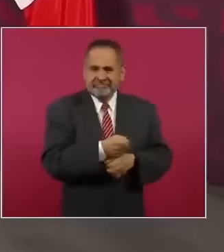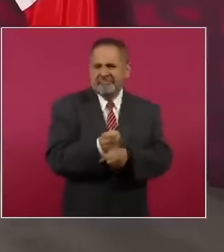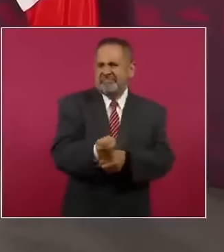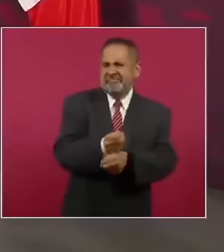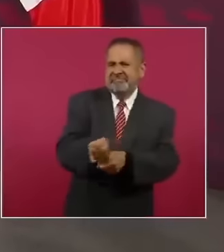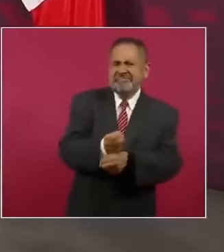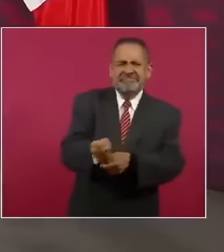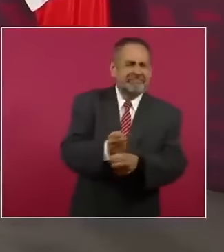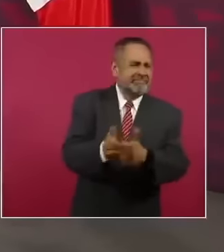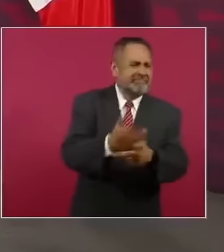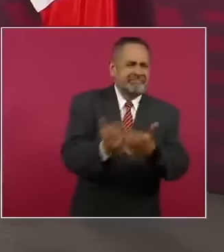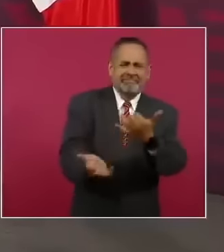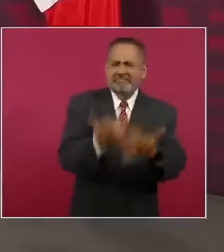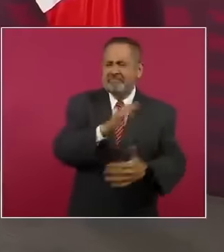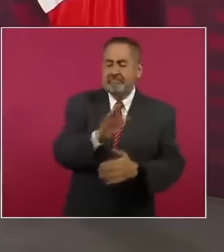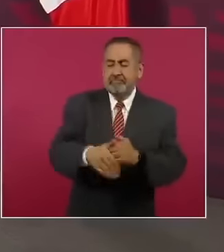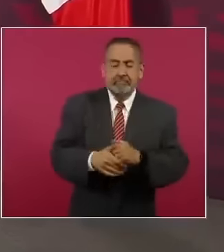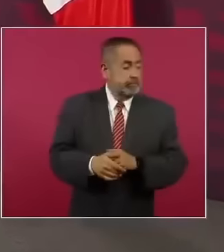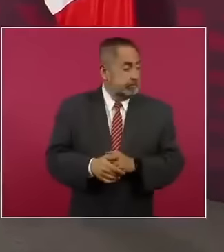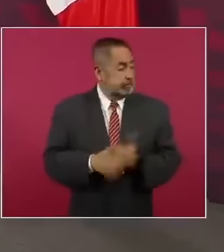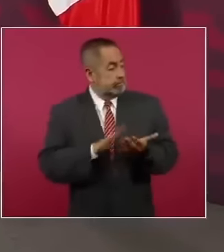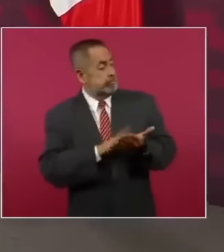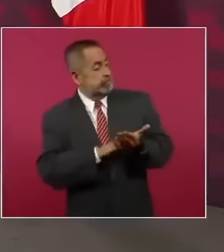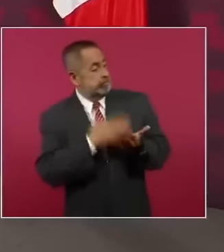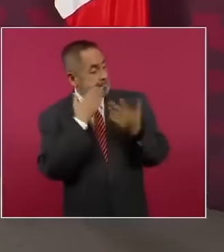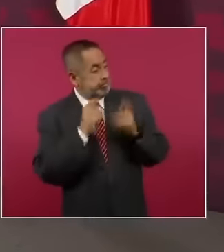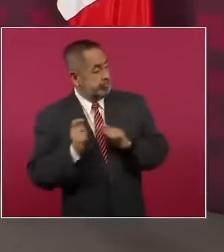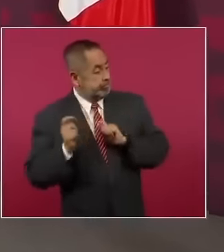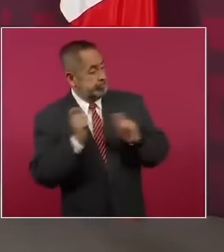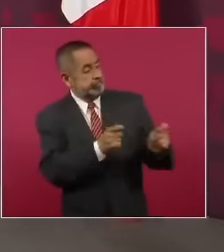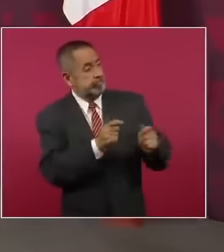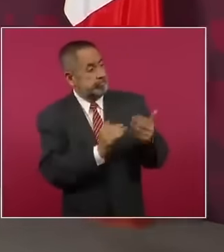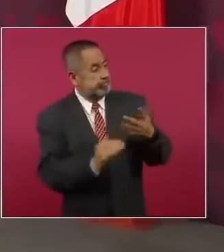por esa represión, lo ascienden a general.